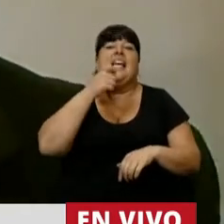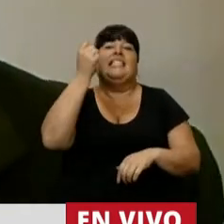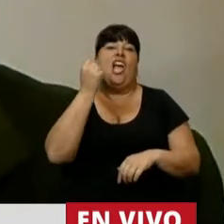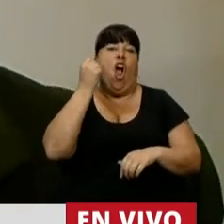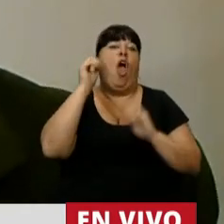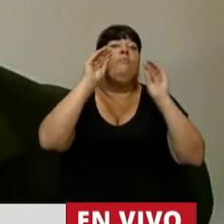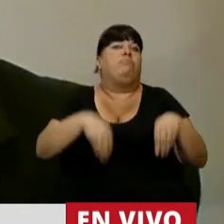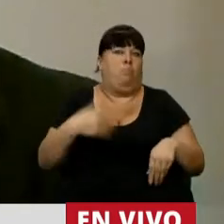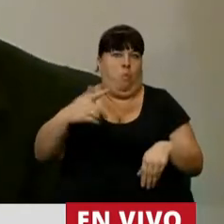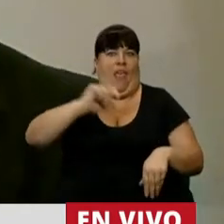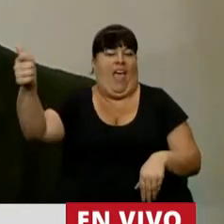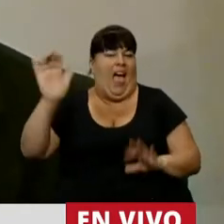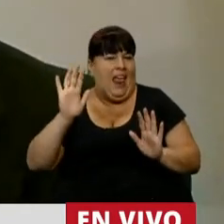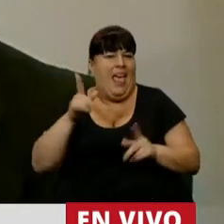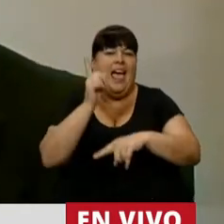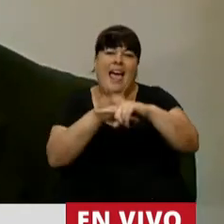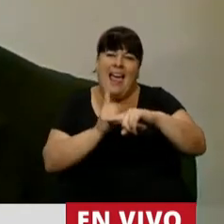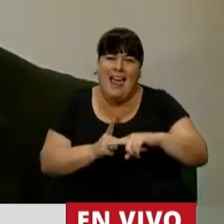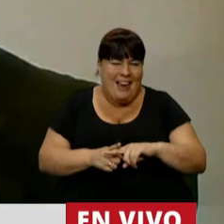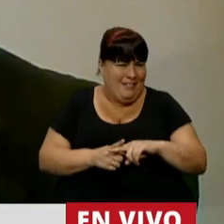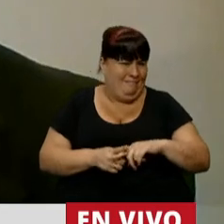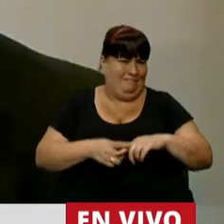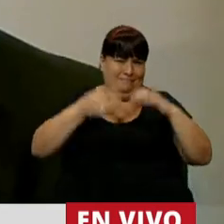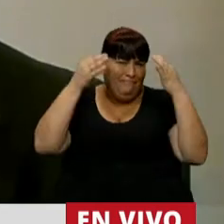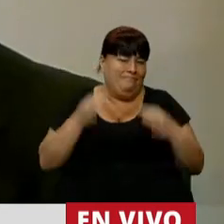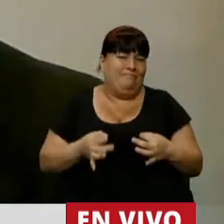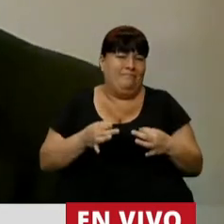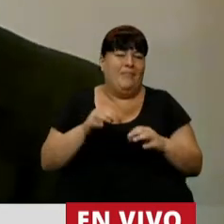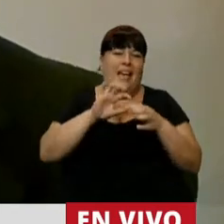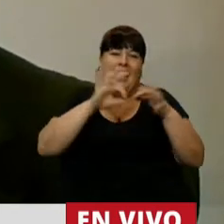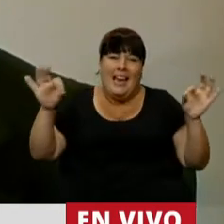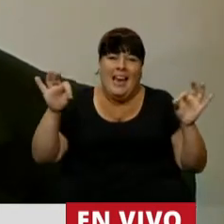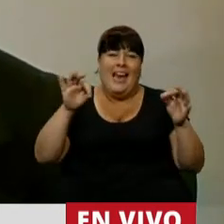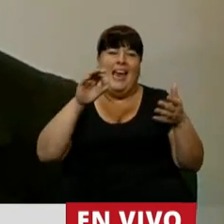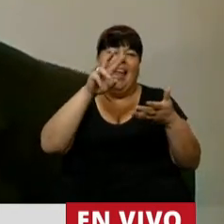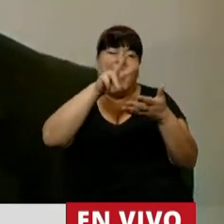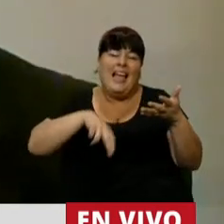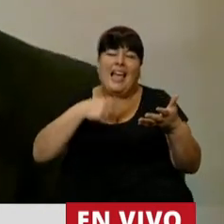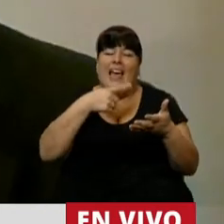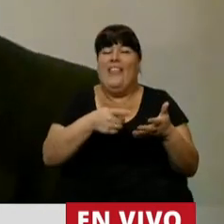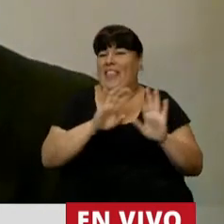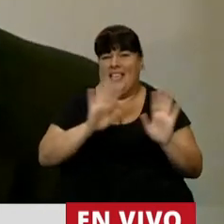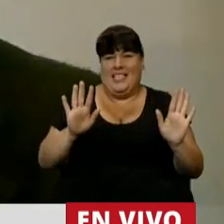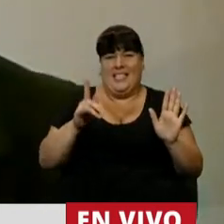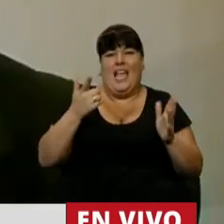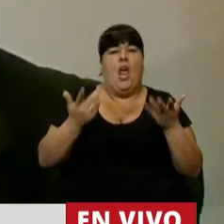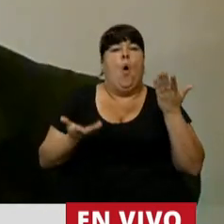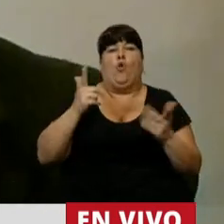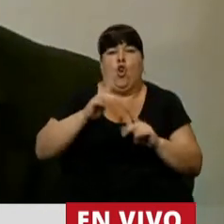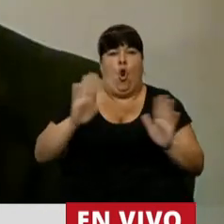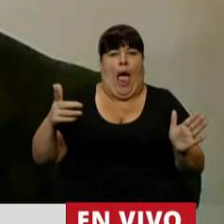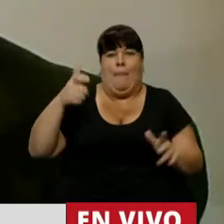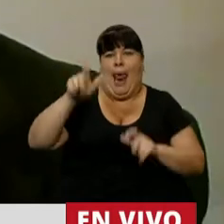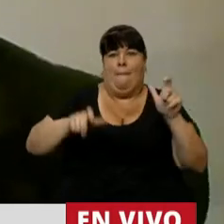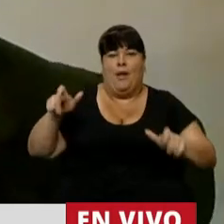economía fracasa era una fórmula que intrínsecamente en su definición en su concepción era de injusticia social